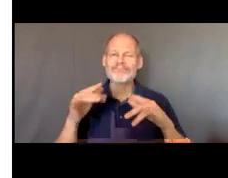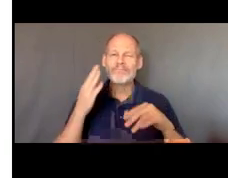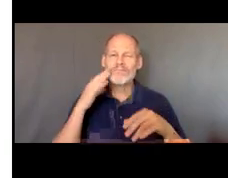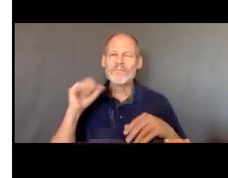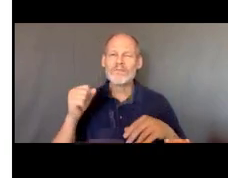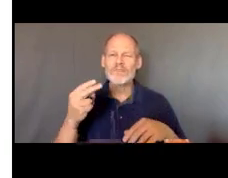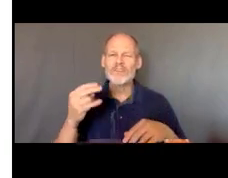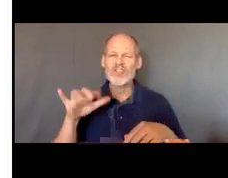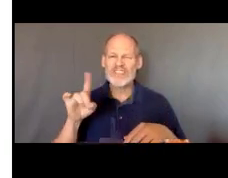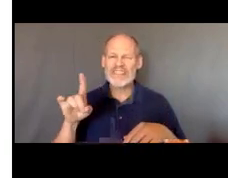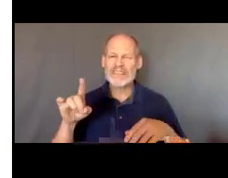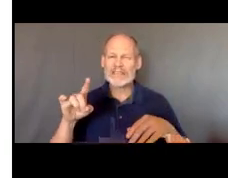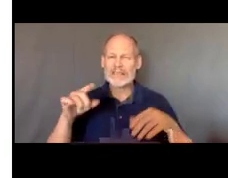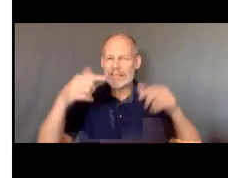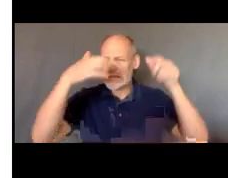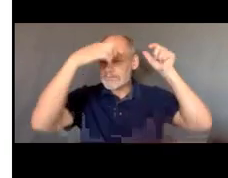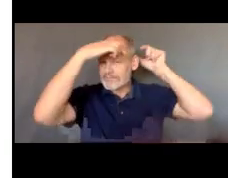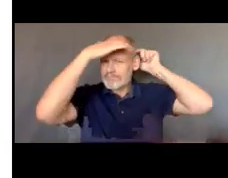en que esto se logre